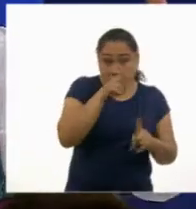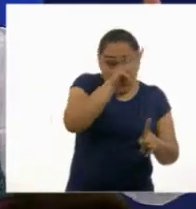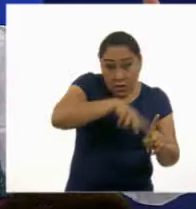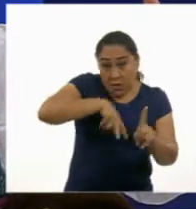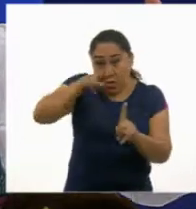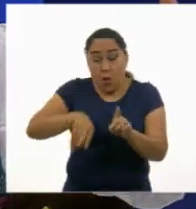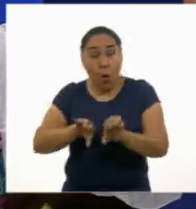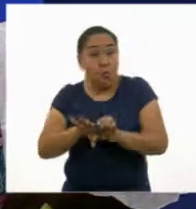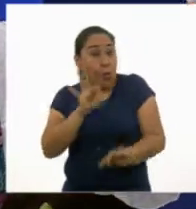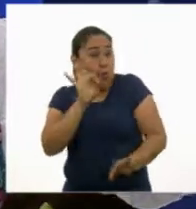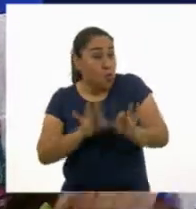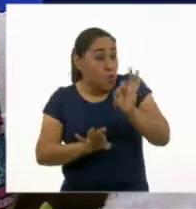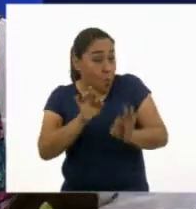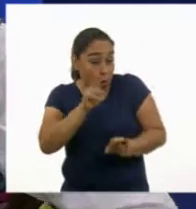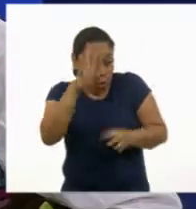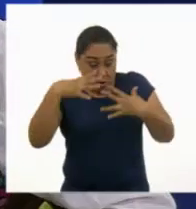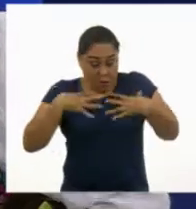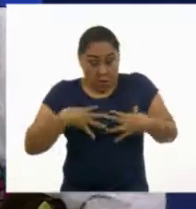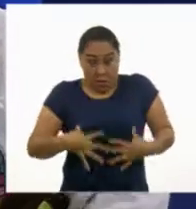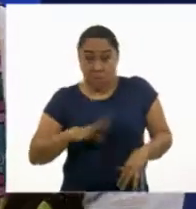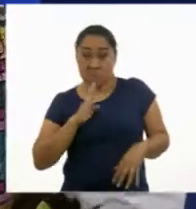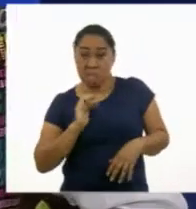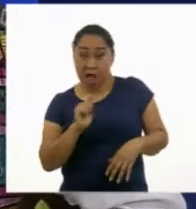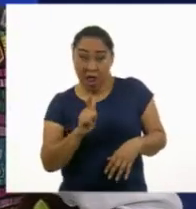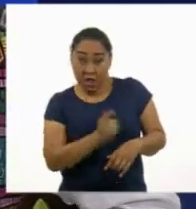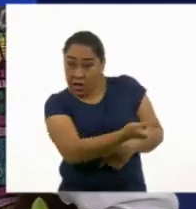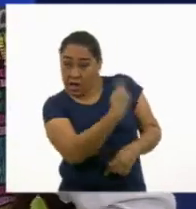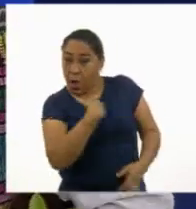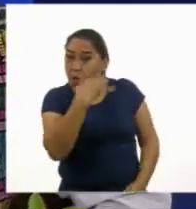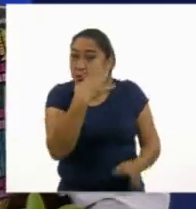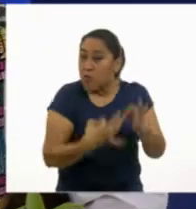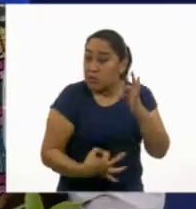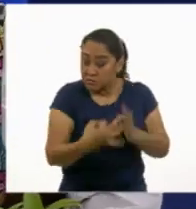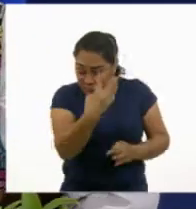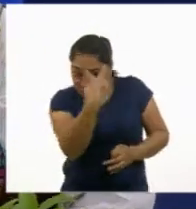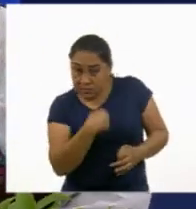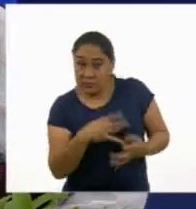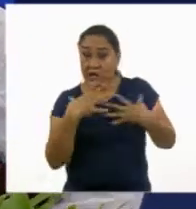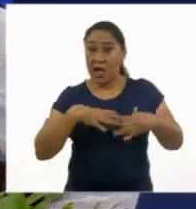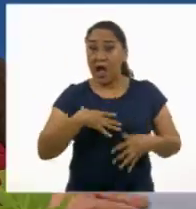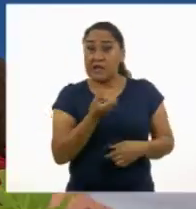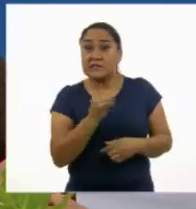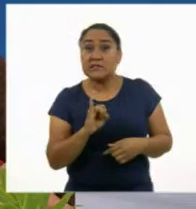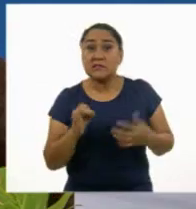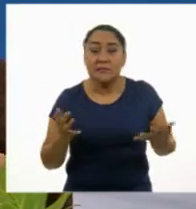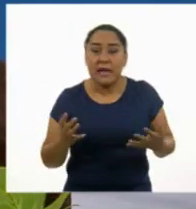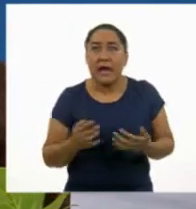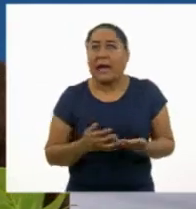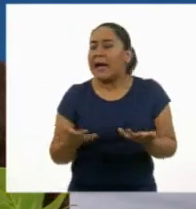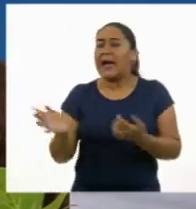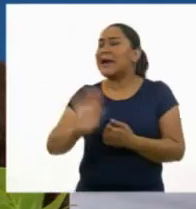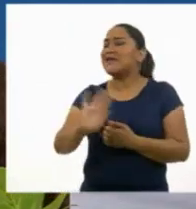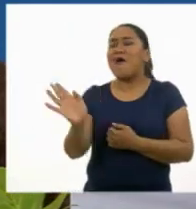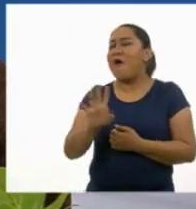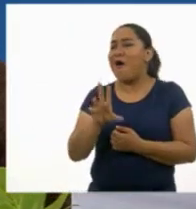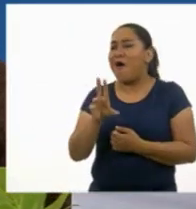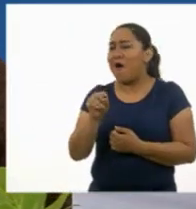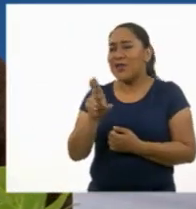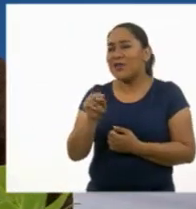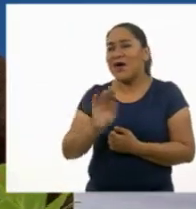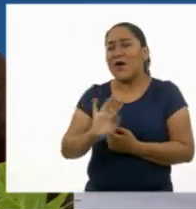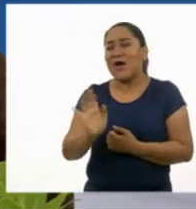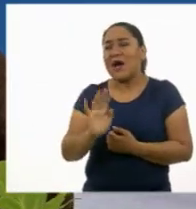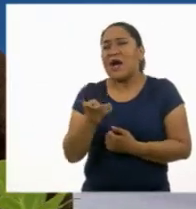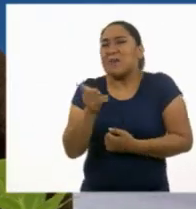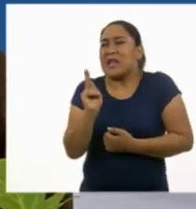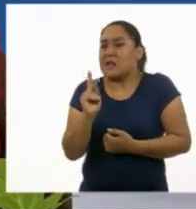vestirnos de esta manera? ¿Me estás juzgando a mí por vestirme así? No, para nada. Pero la